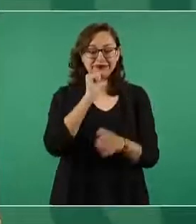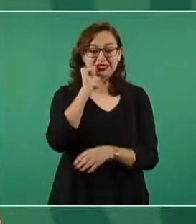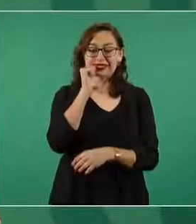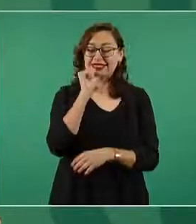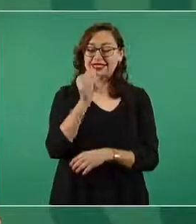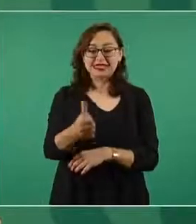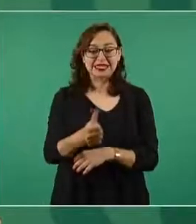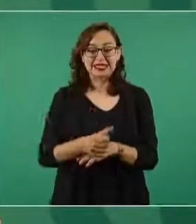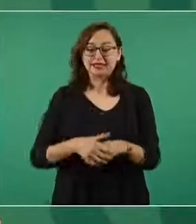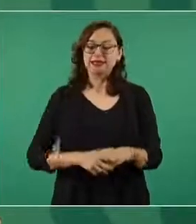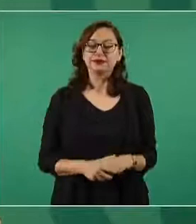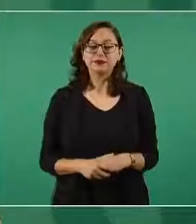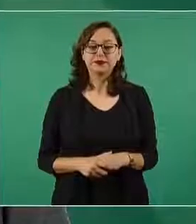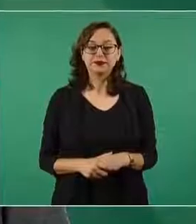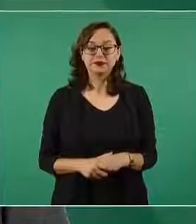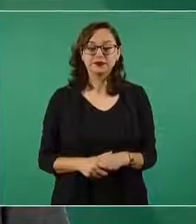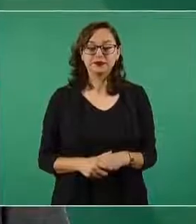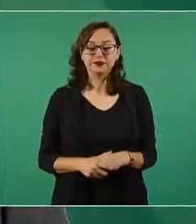de información.